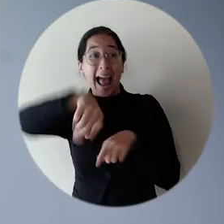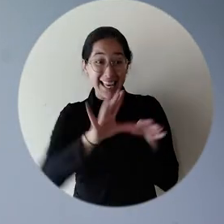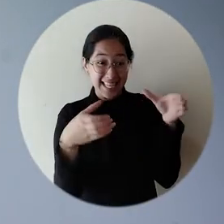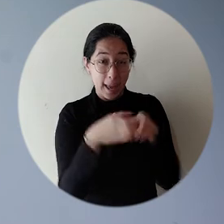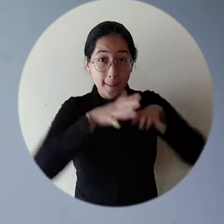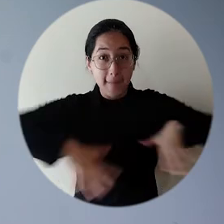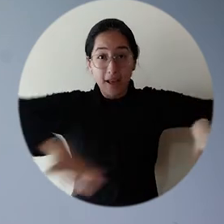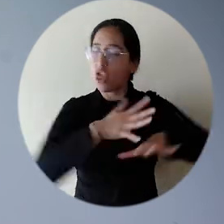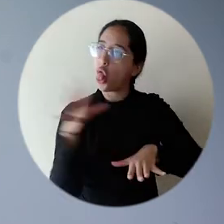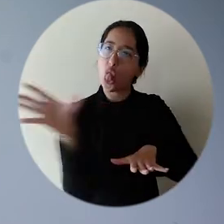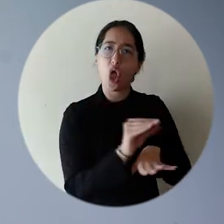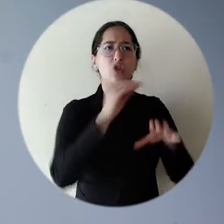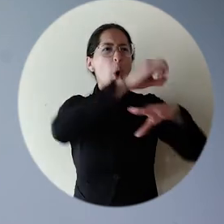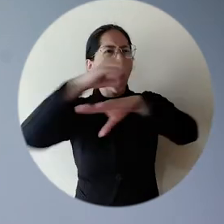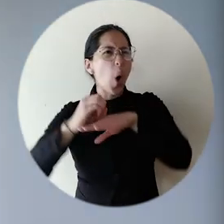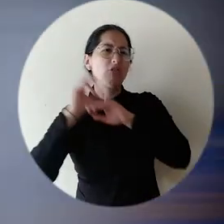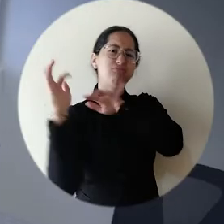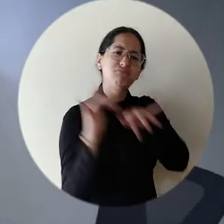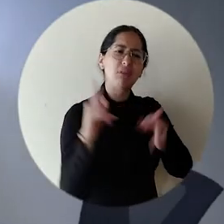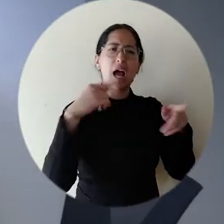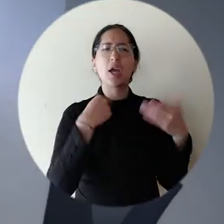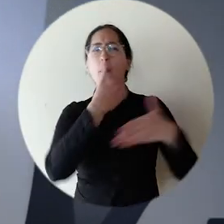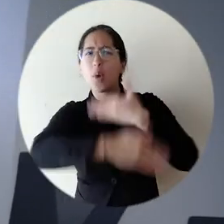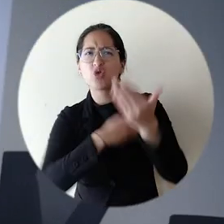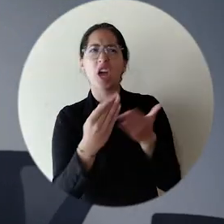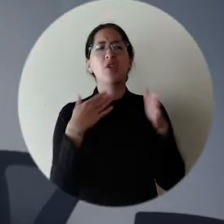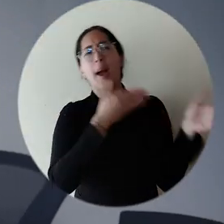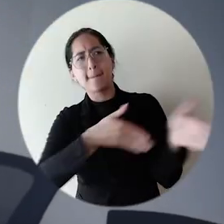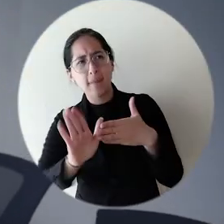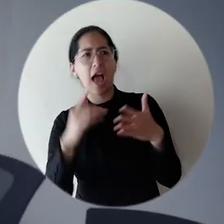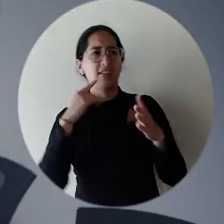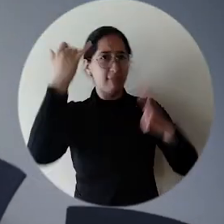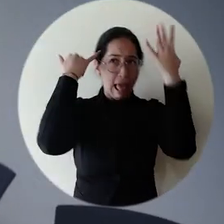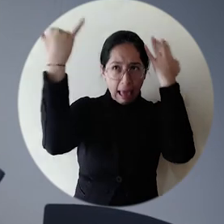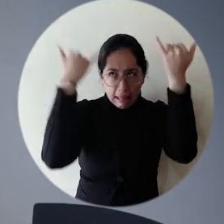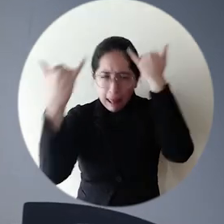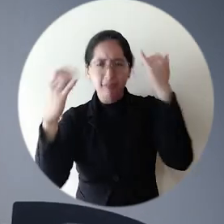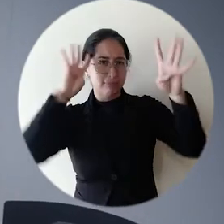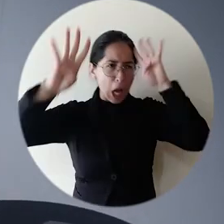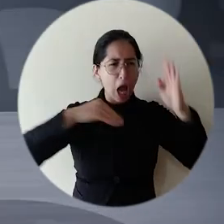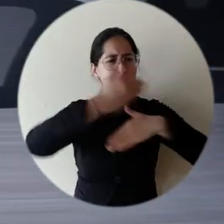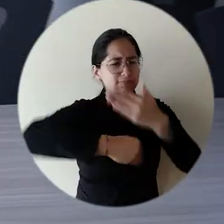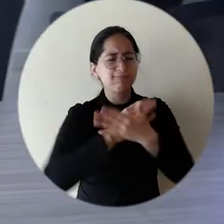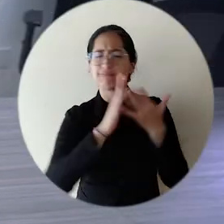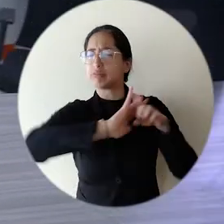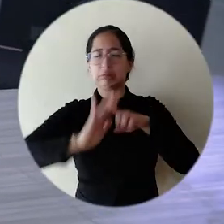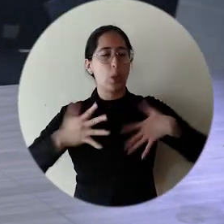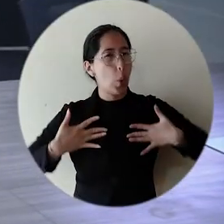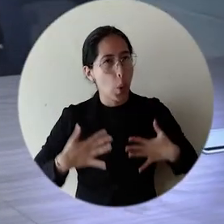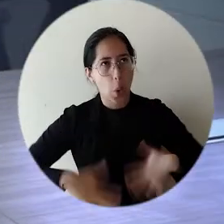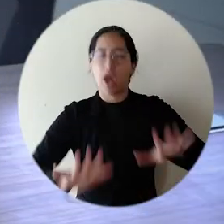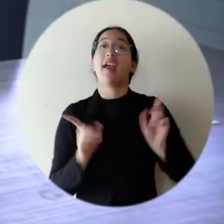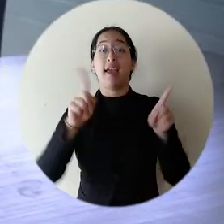En este espacio todas las organizaciones podrán venir a realizar procesos de planificación, de creación, de co-creación. Además de la sala